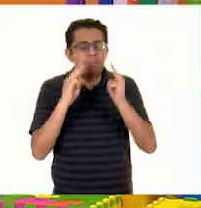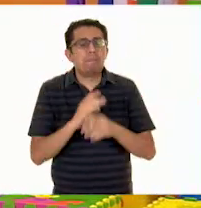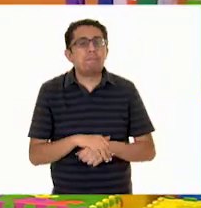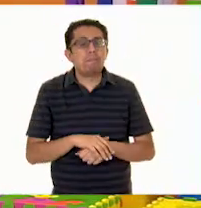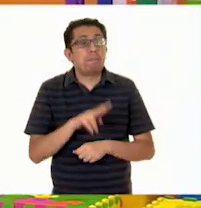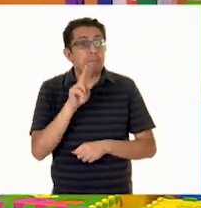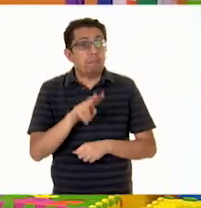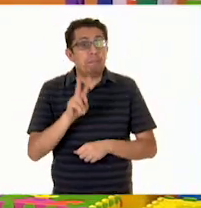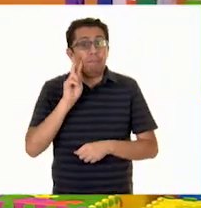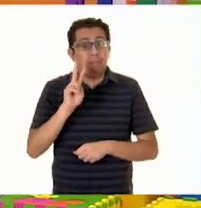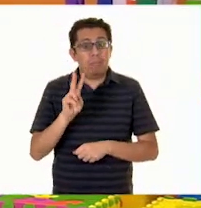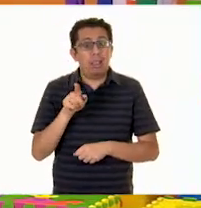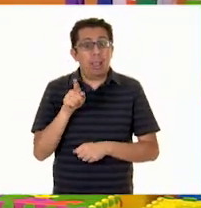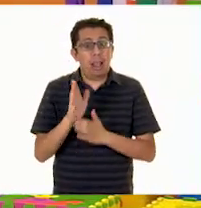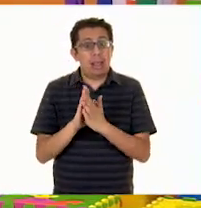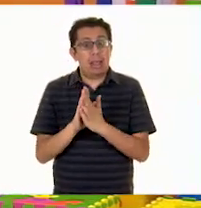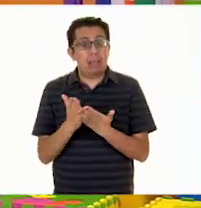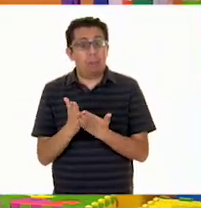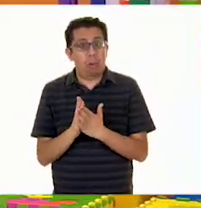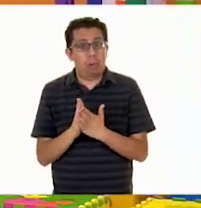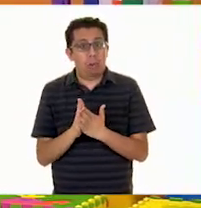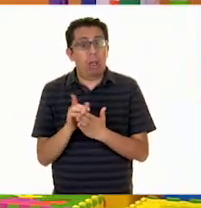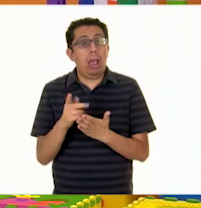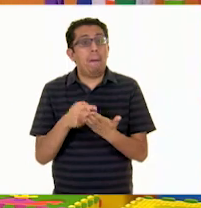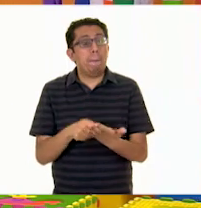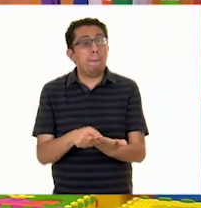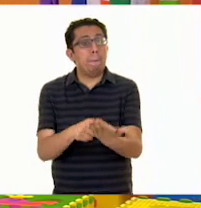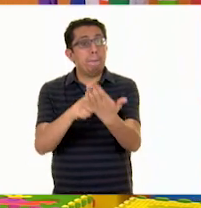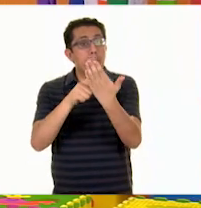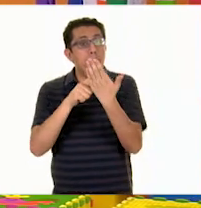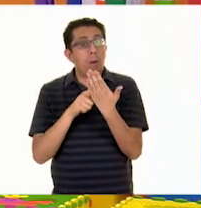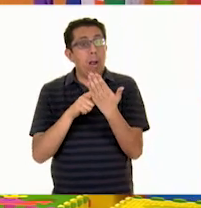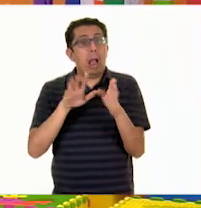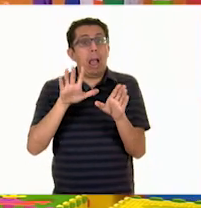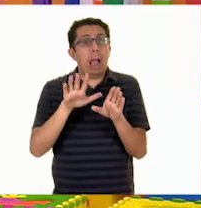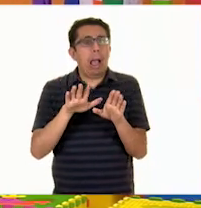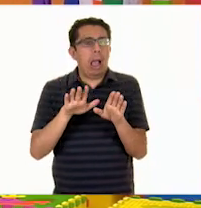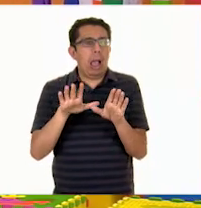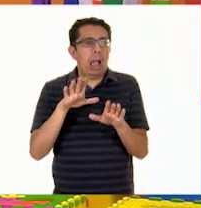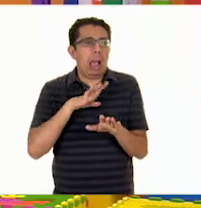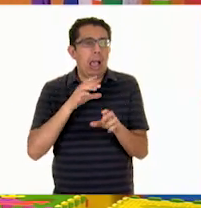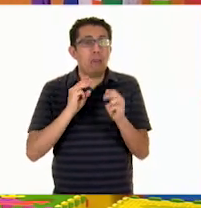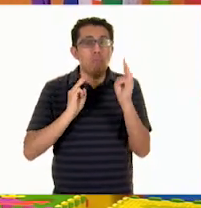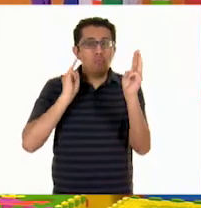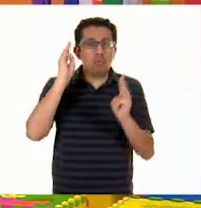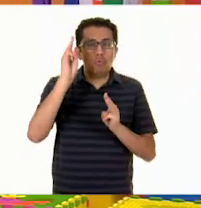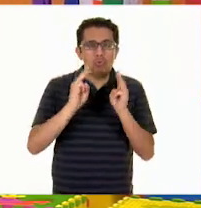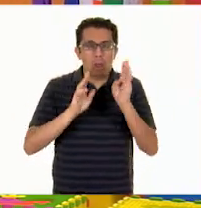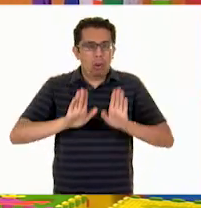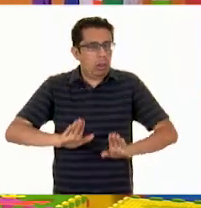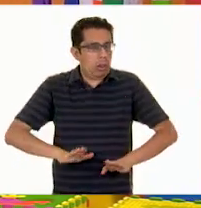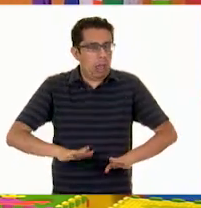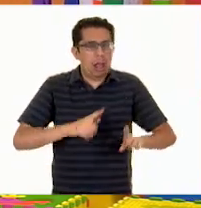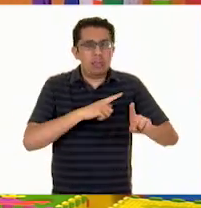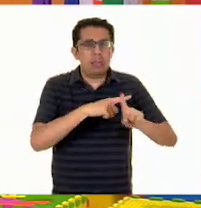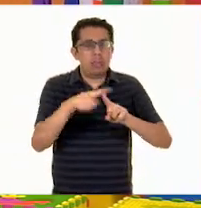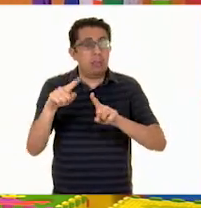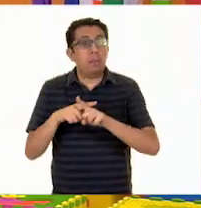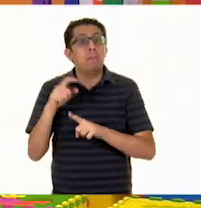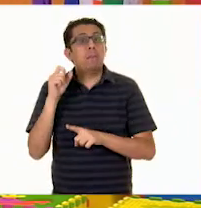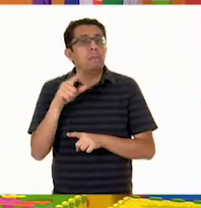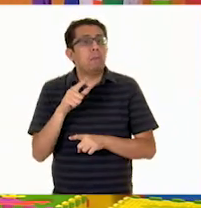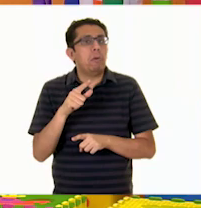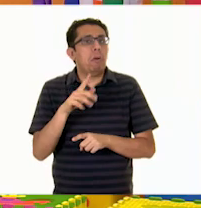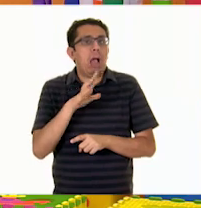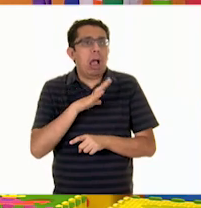que este libro nos mostró la diversidad de museos que hay. Y como nos dijo la narración, hay para